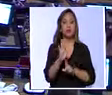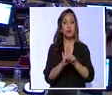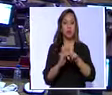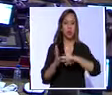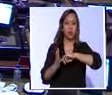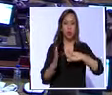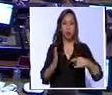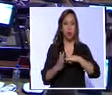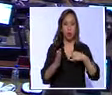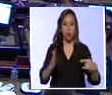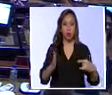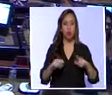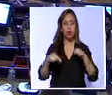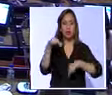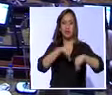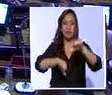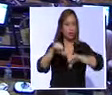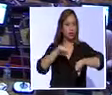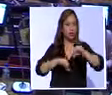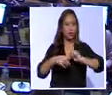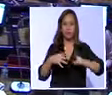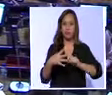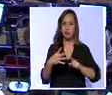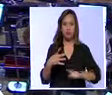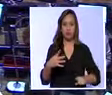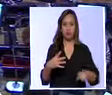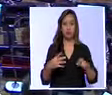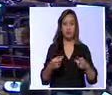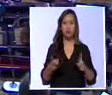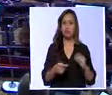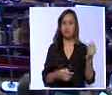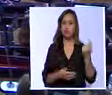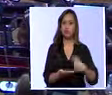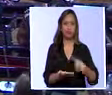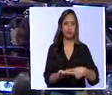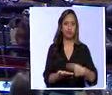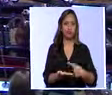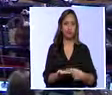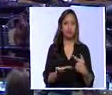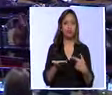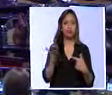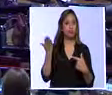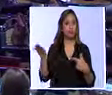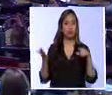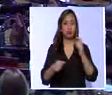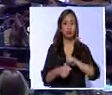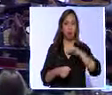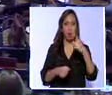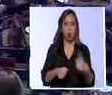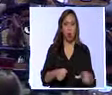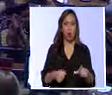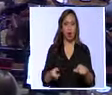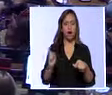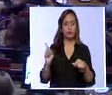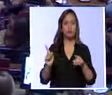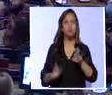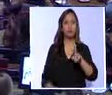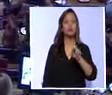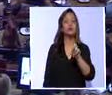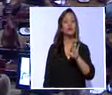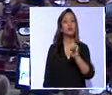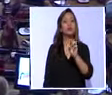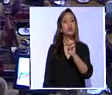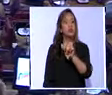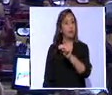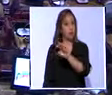intervención del legislador Porloja, Rubén Bustamante, quien señaló que la sociedad ha cambiado y por ende la Convención sobre la Protección Física de Materiales